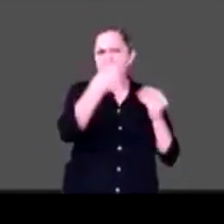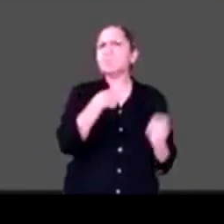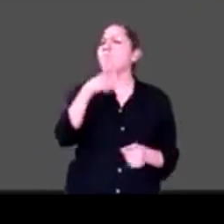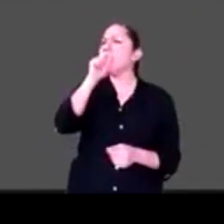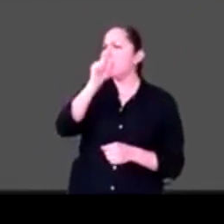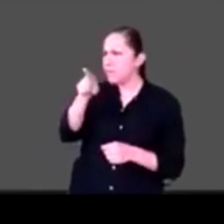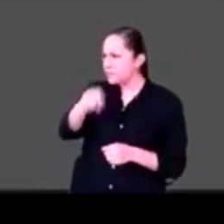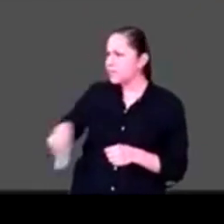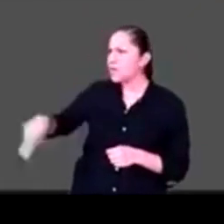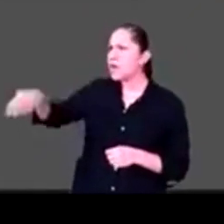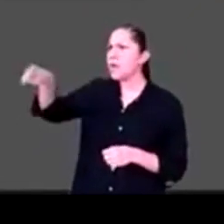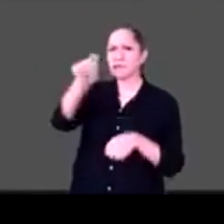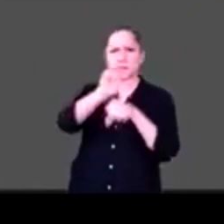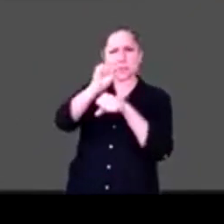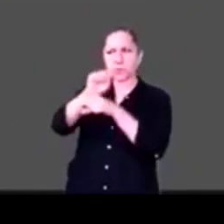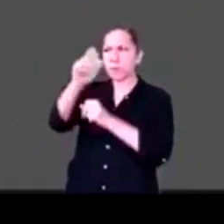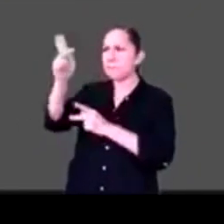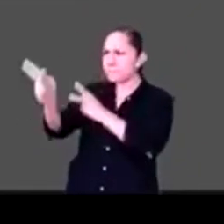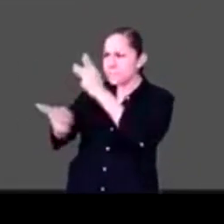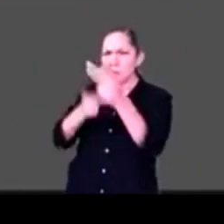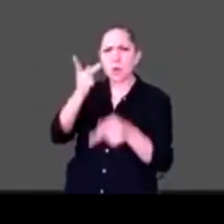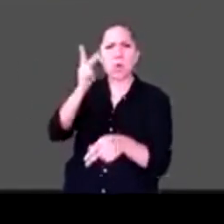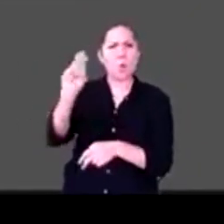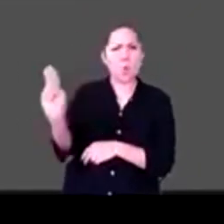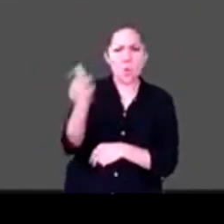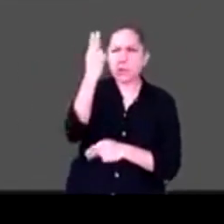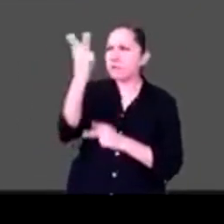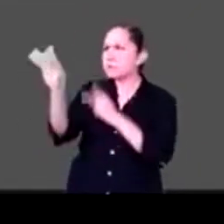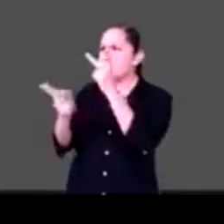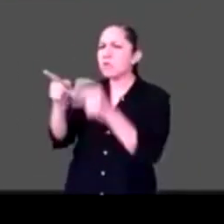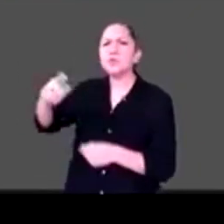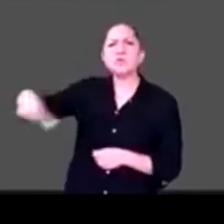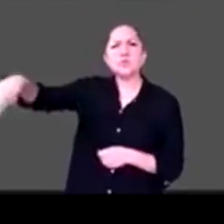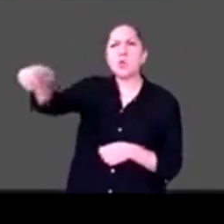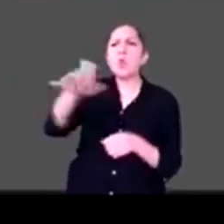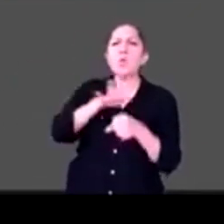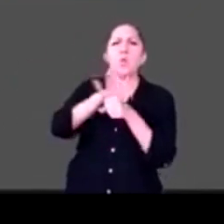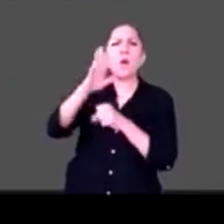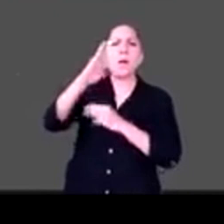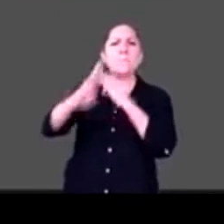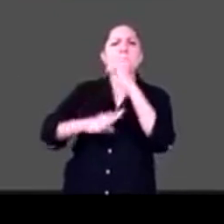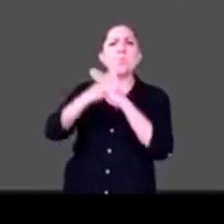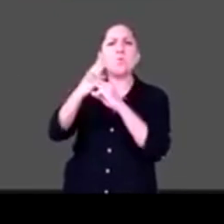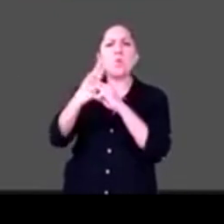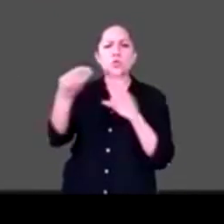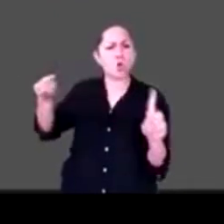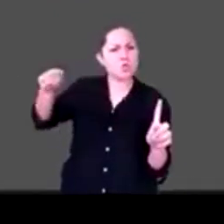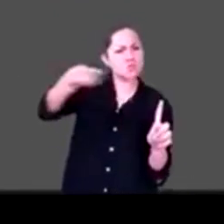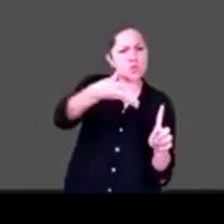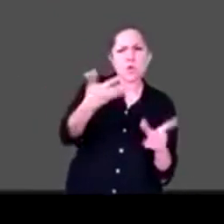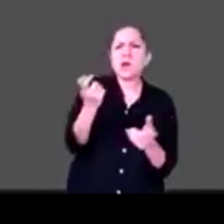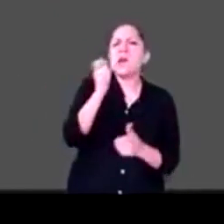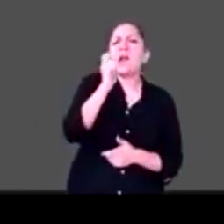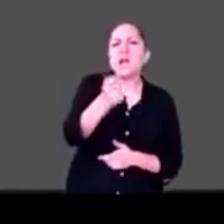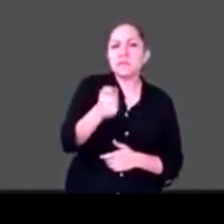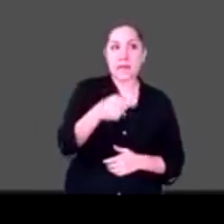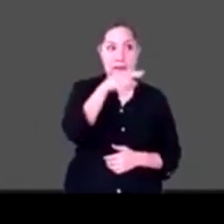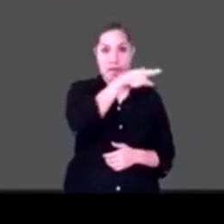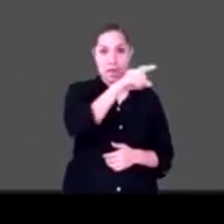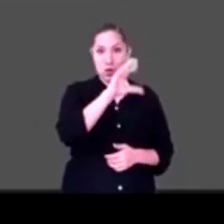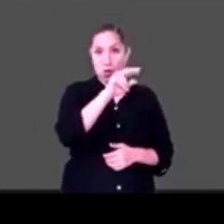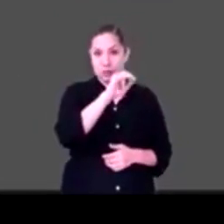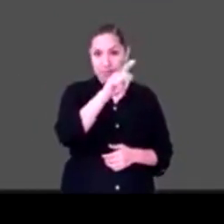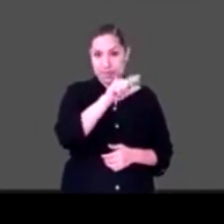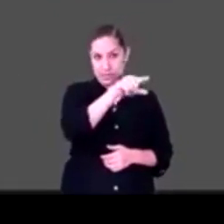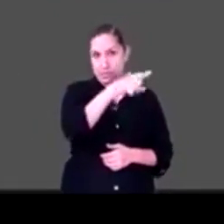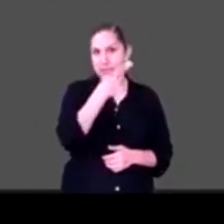¿cuál es tu regalo al mundo? Me encantó que Constanza dijera mi regalo al mundo es ser valiente y